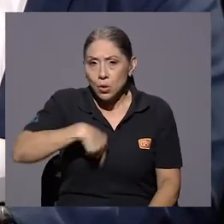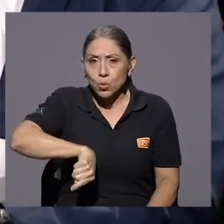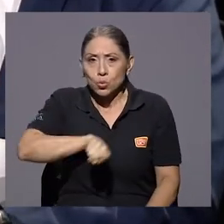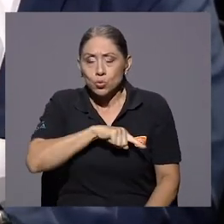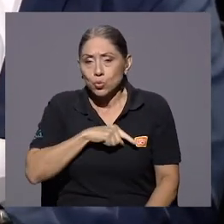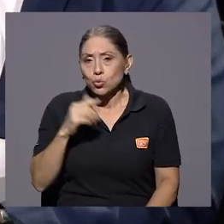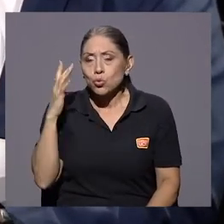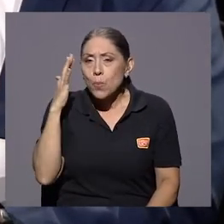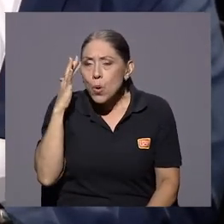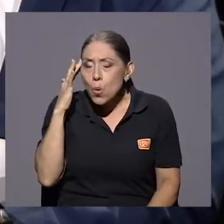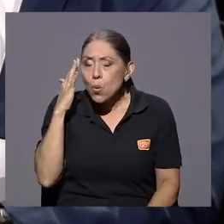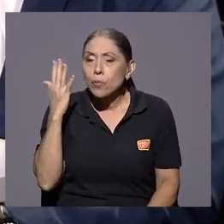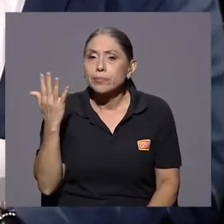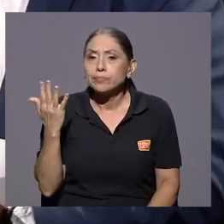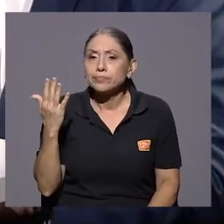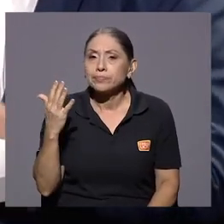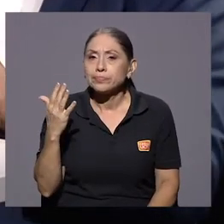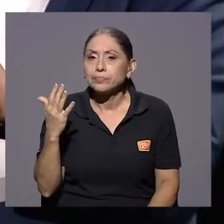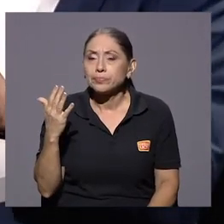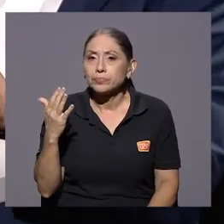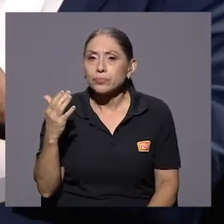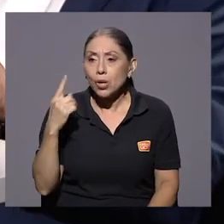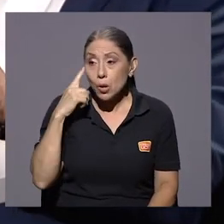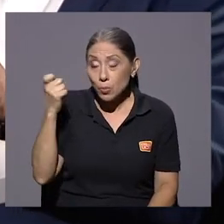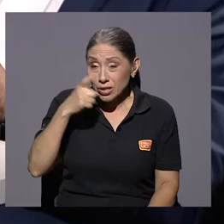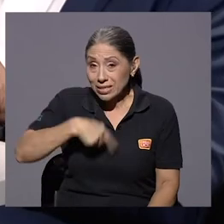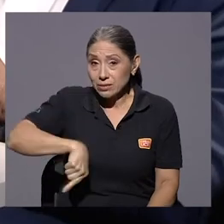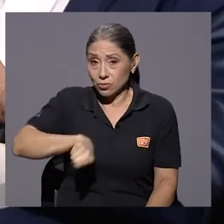el hecho de que, vamos a ver,